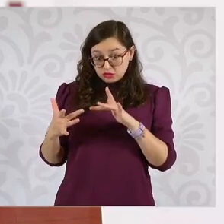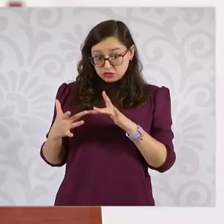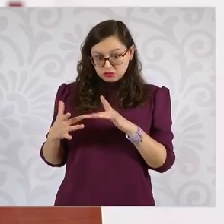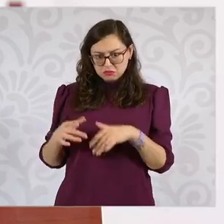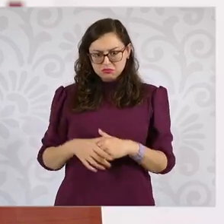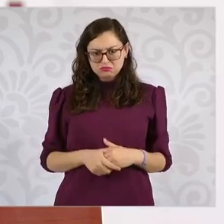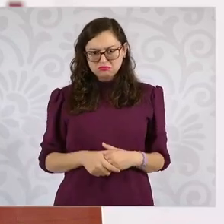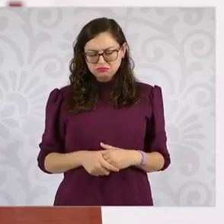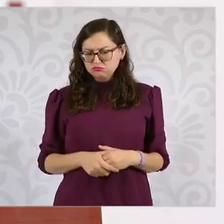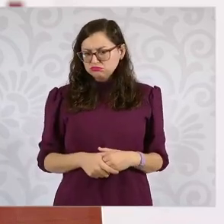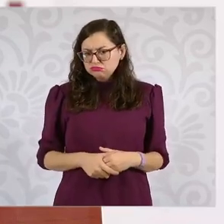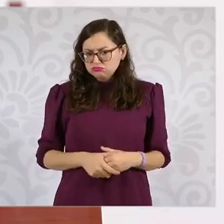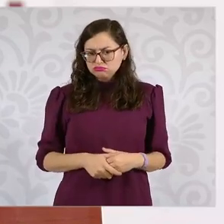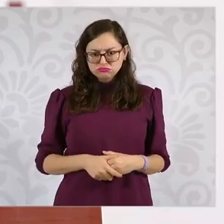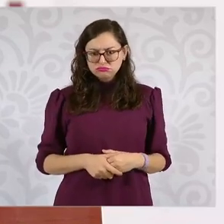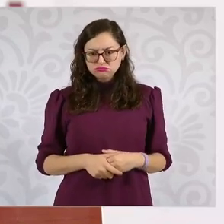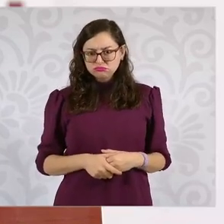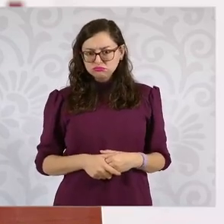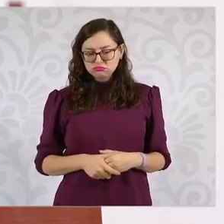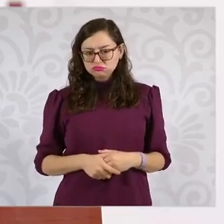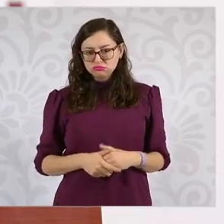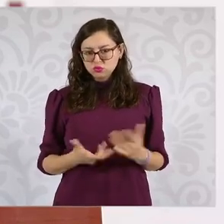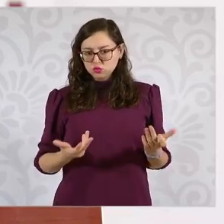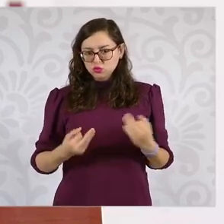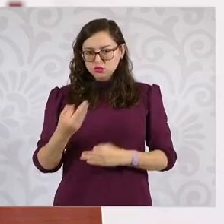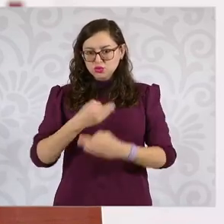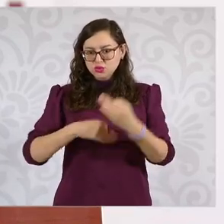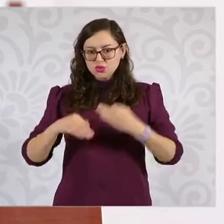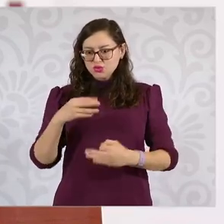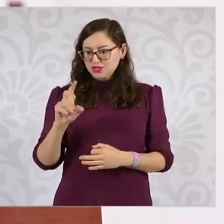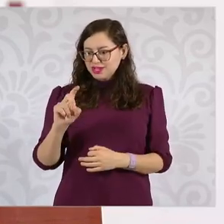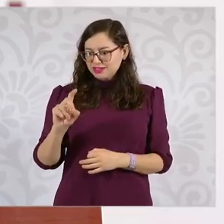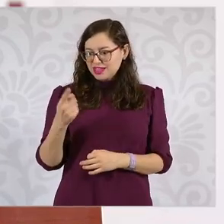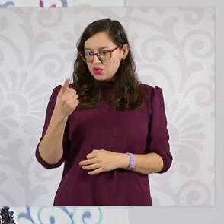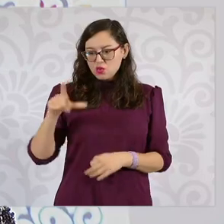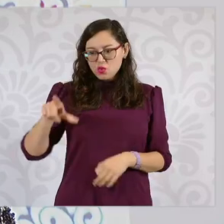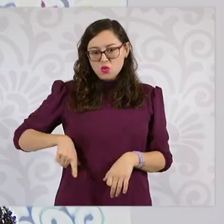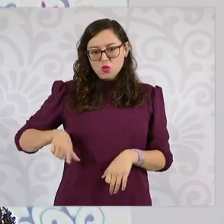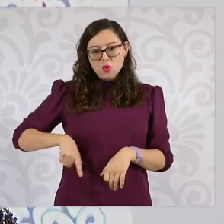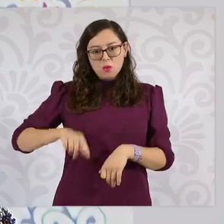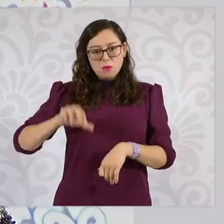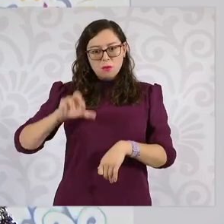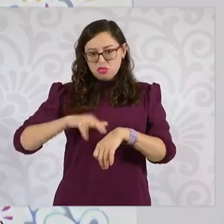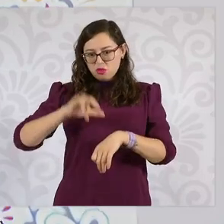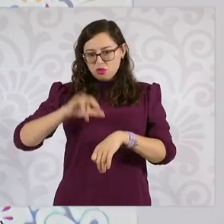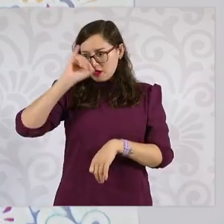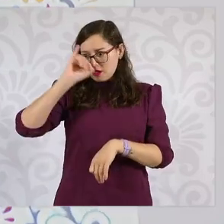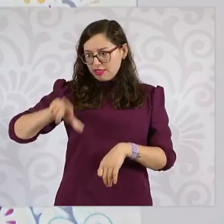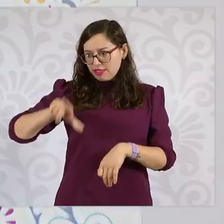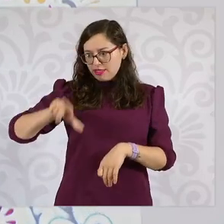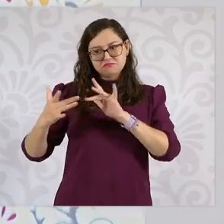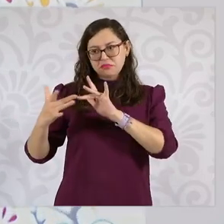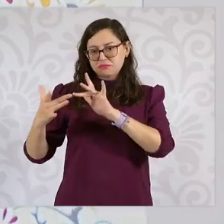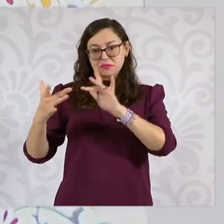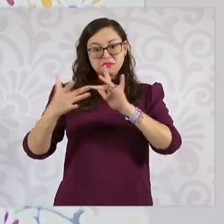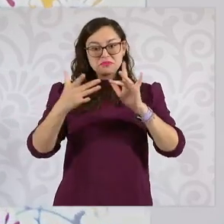Sí, hay contacto como con los 31 gobernadores y la jefa de gobierno en los temas